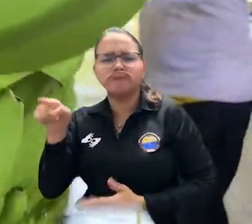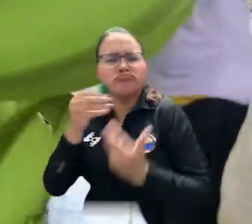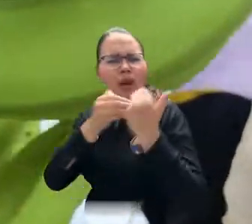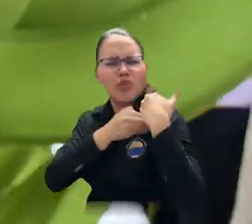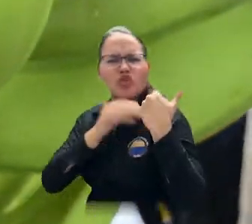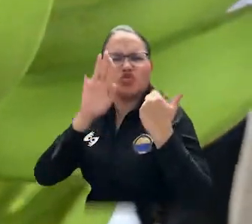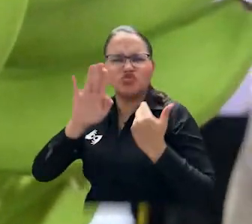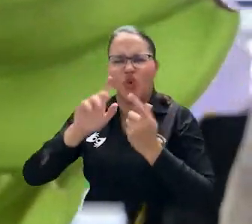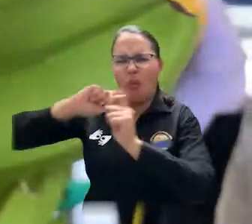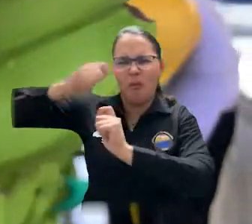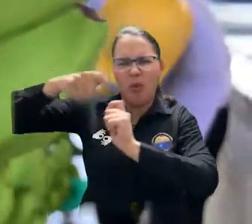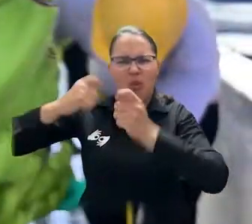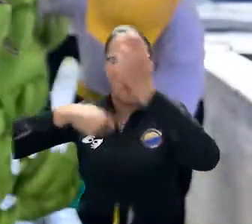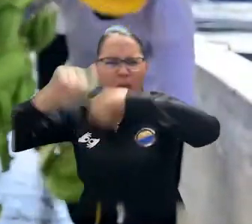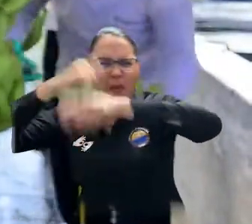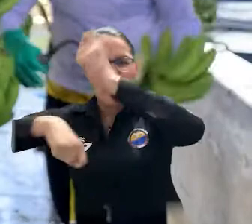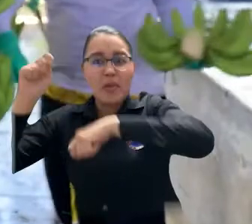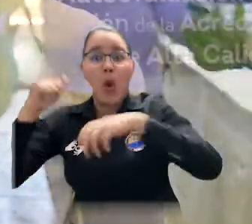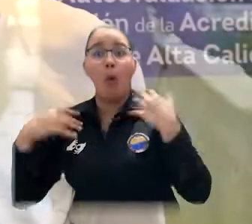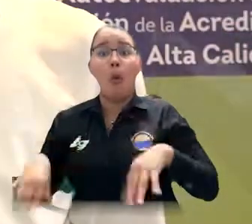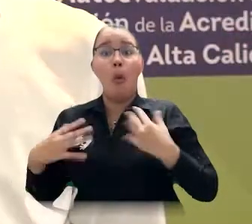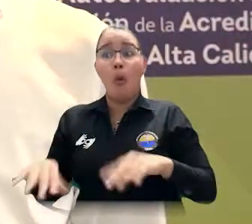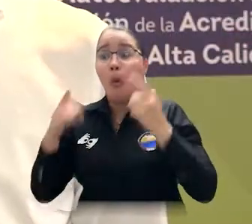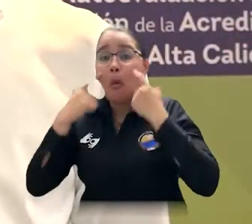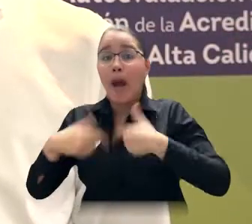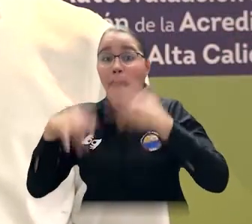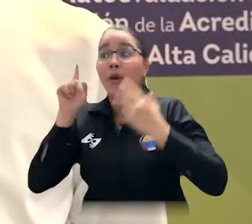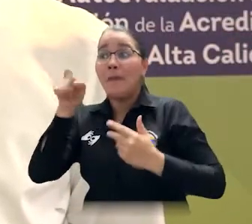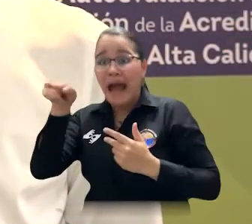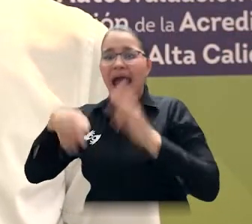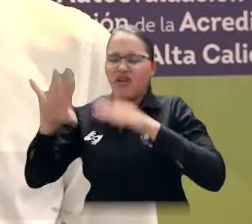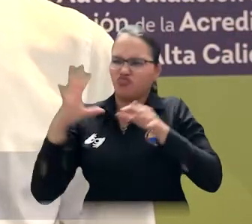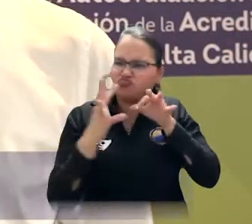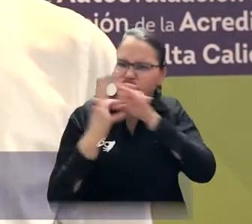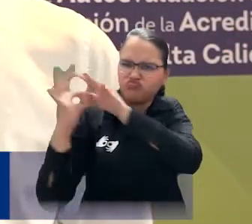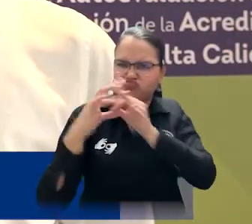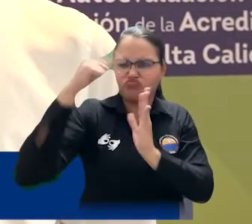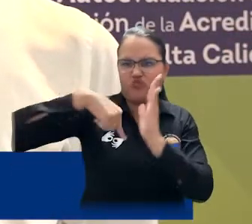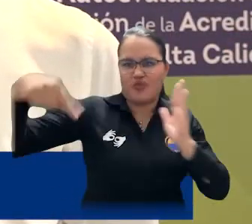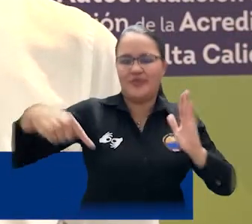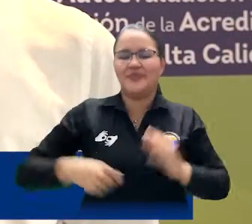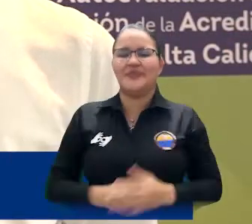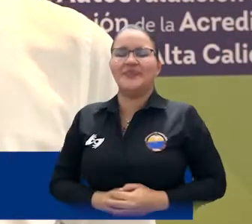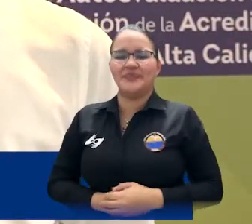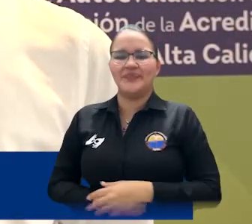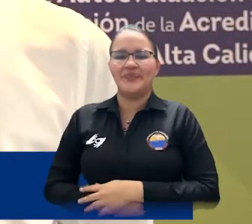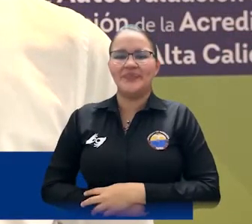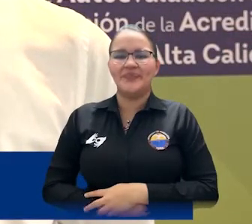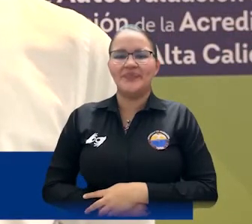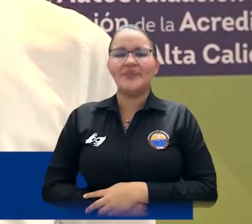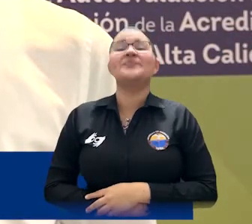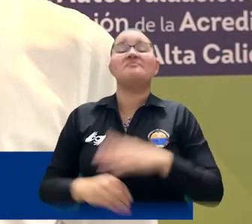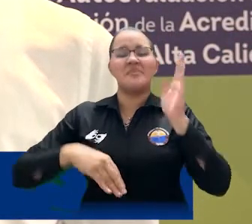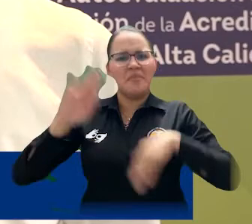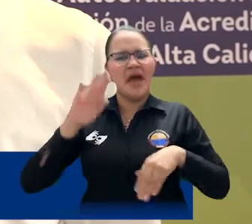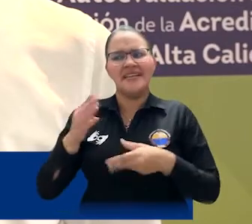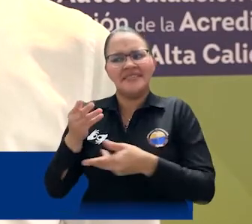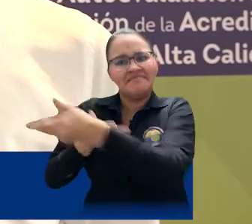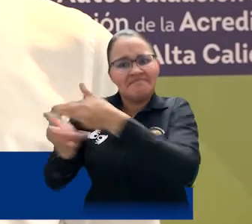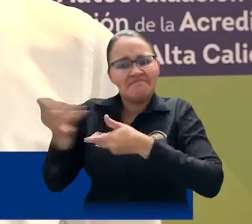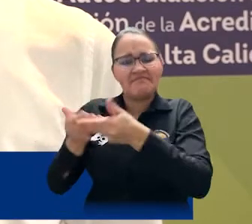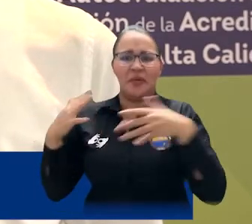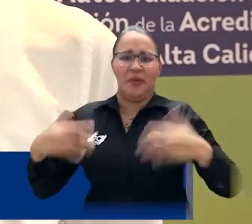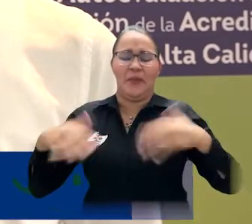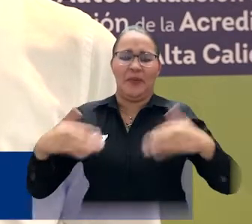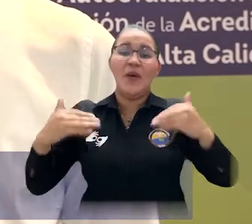banano orgánico número uno en el mundo. Nos sentimos muy complacidos al respecto porque esto constituye un paso para el